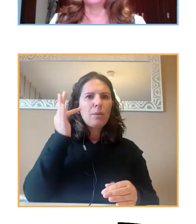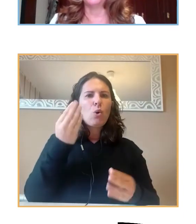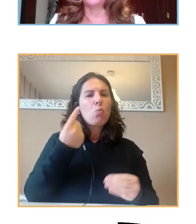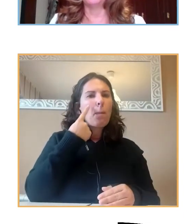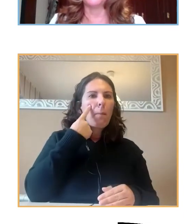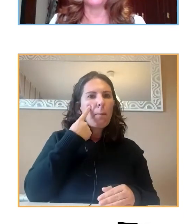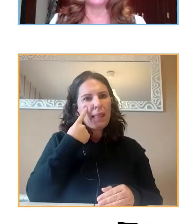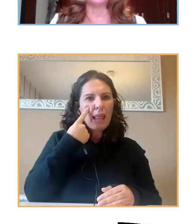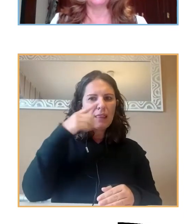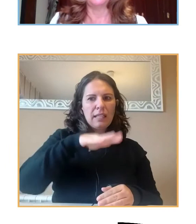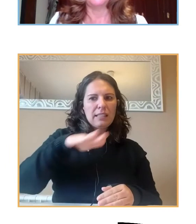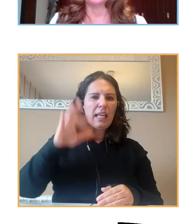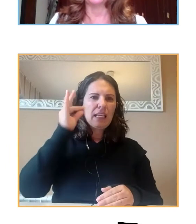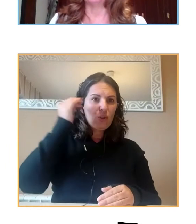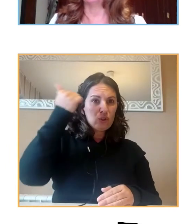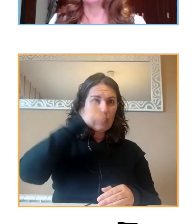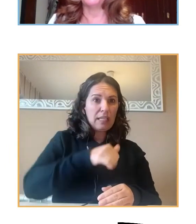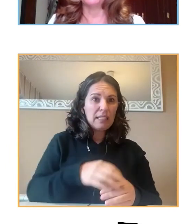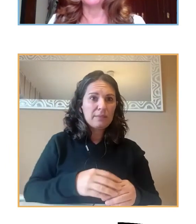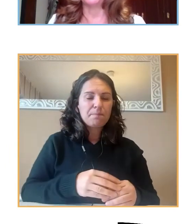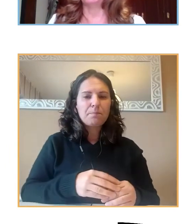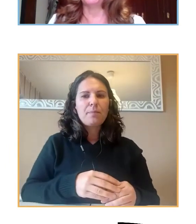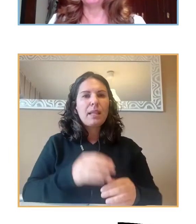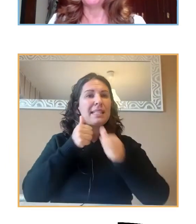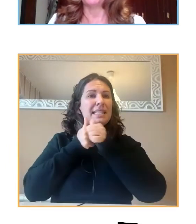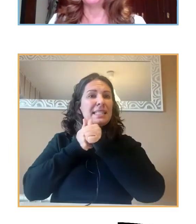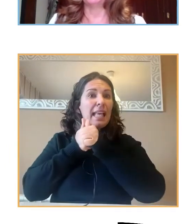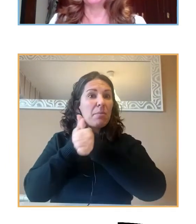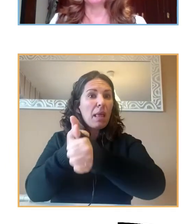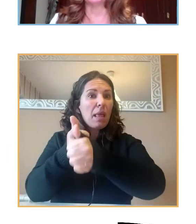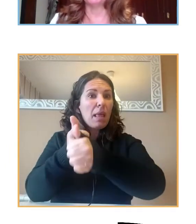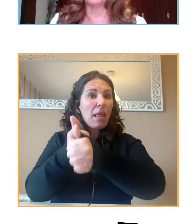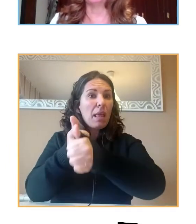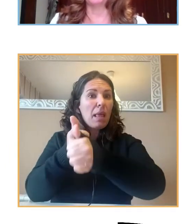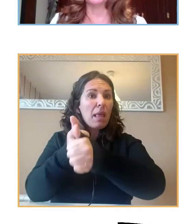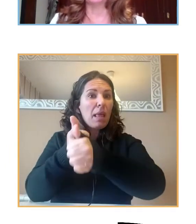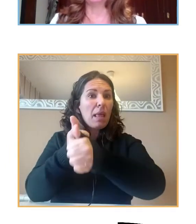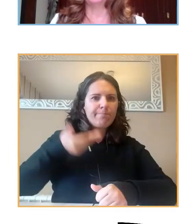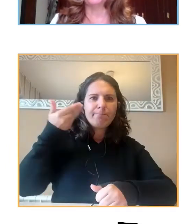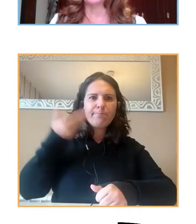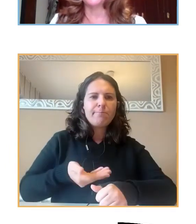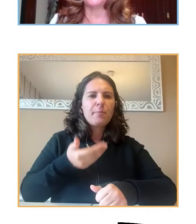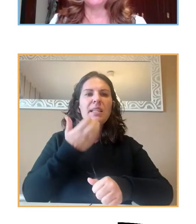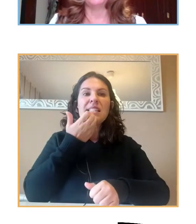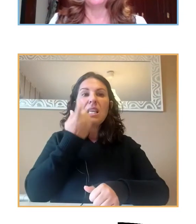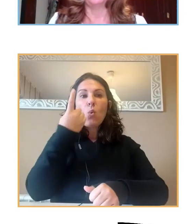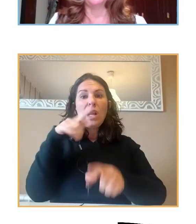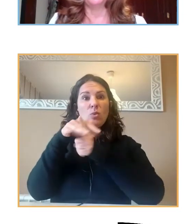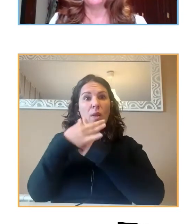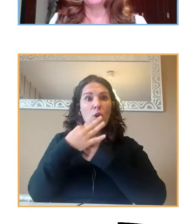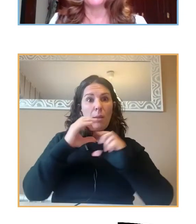y de nuestras niñas. El seguimiento también es imprescindible. Cuando empezamos a trabajar con un caso, luego hay que seguir.